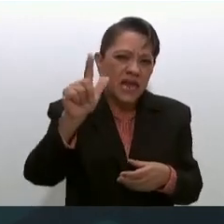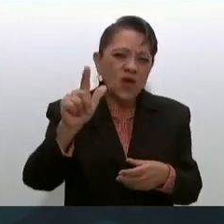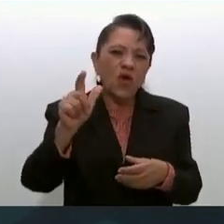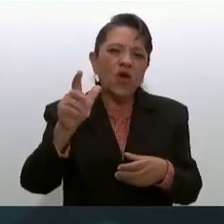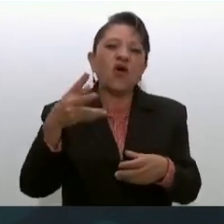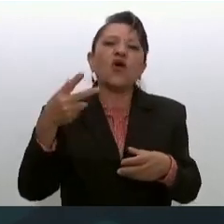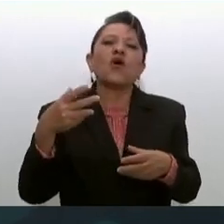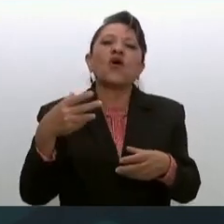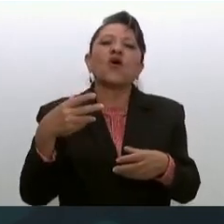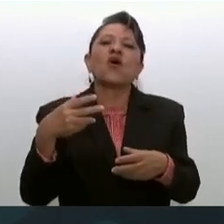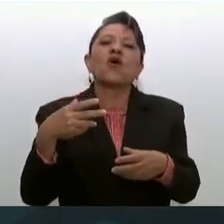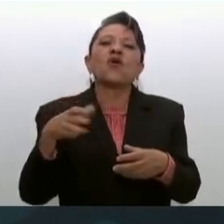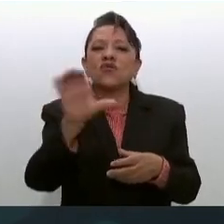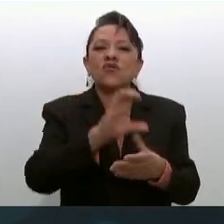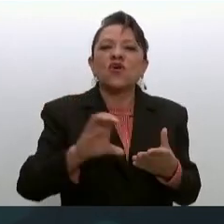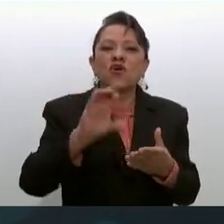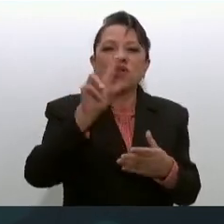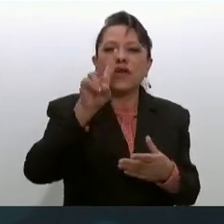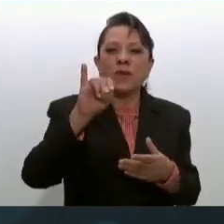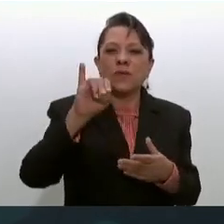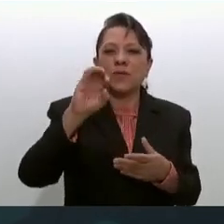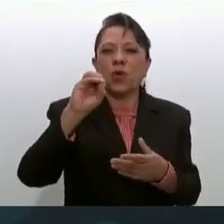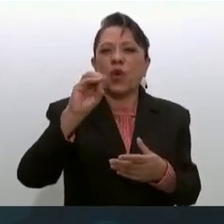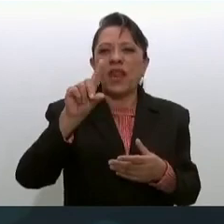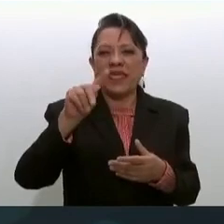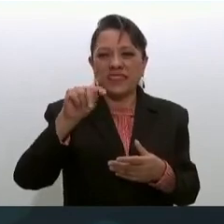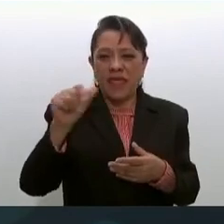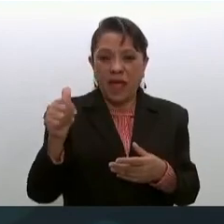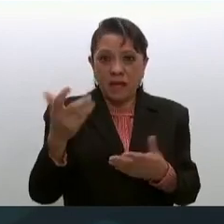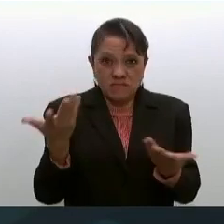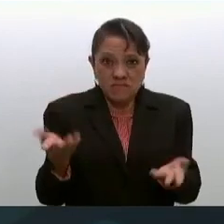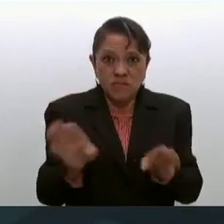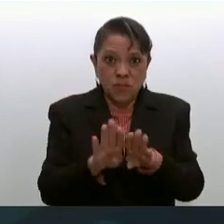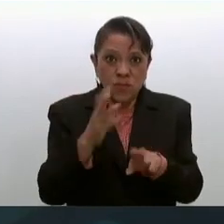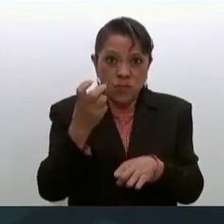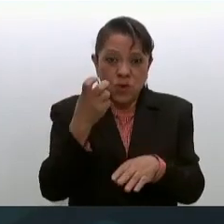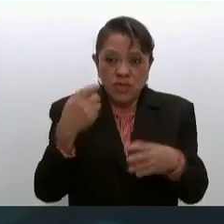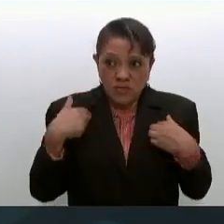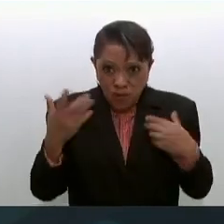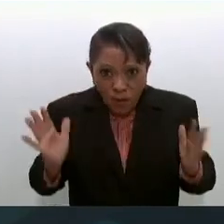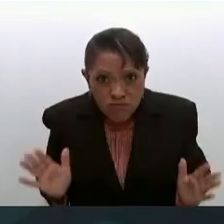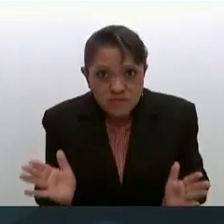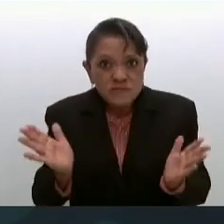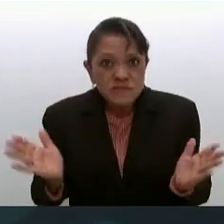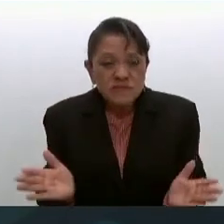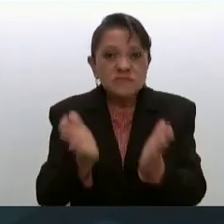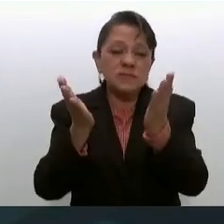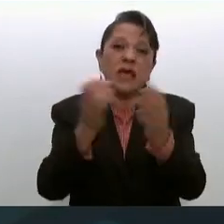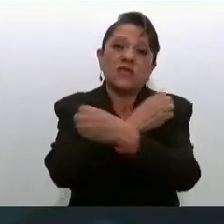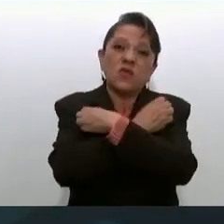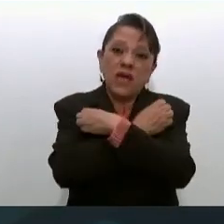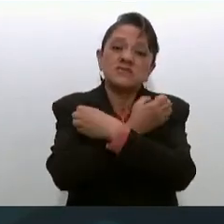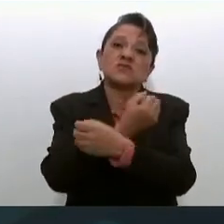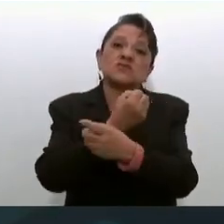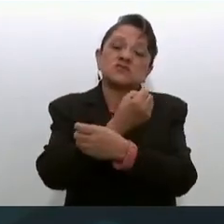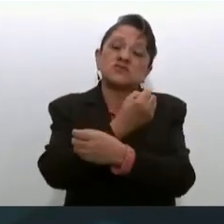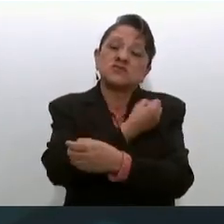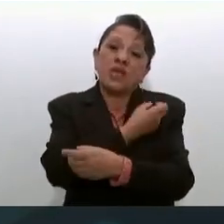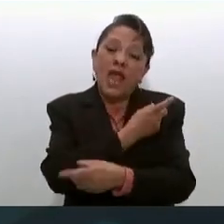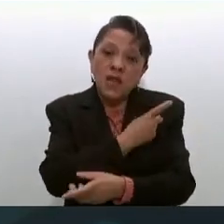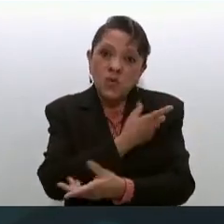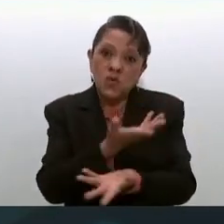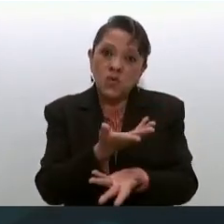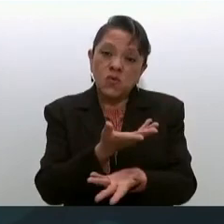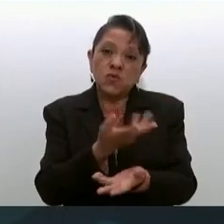cómo no vamos a estar impulsando la educación la salud todo lo que tiene que ver con el pueblo si